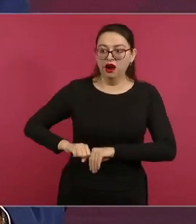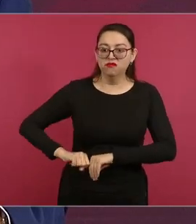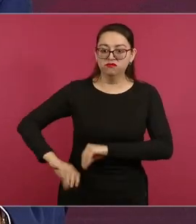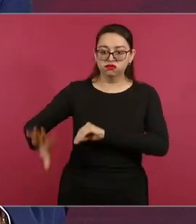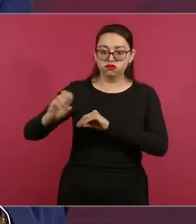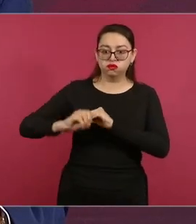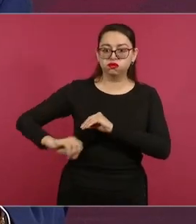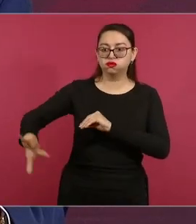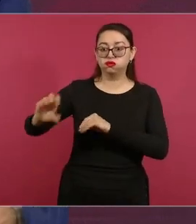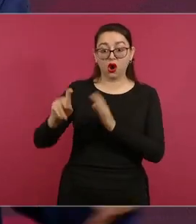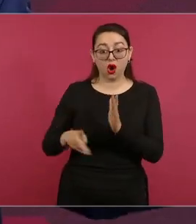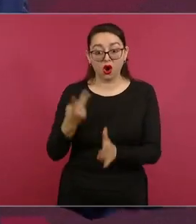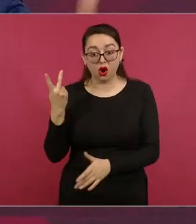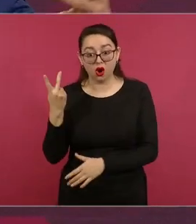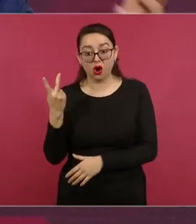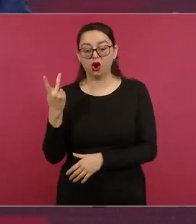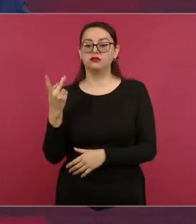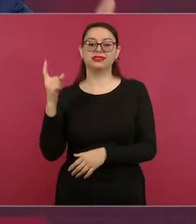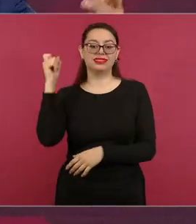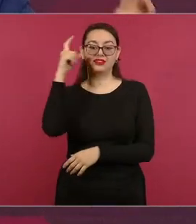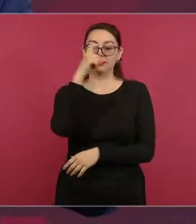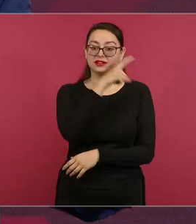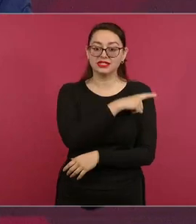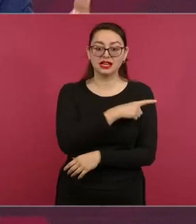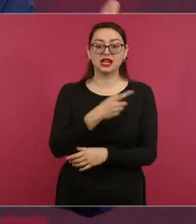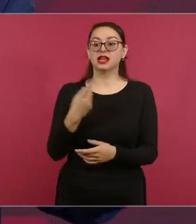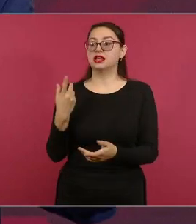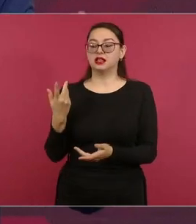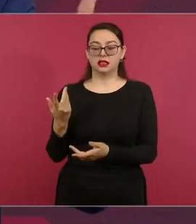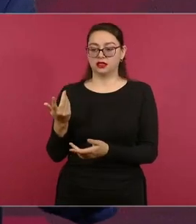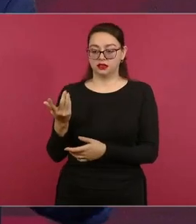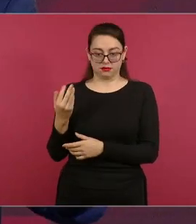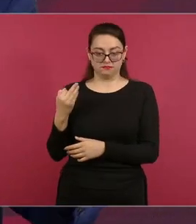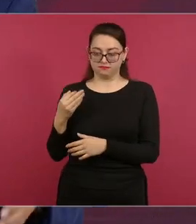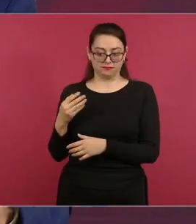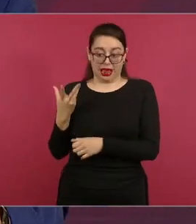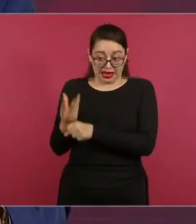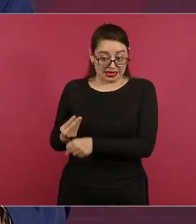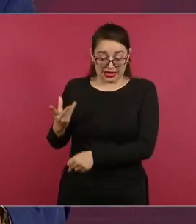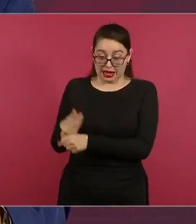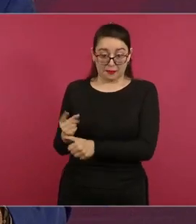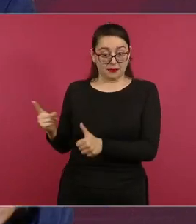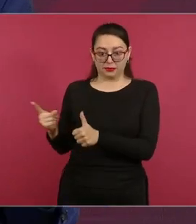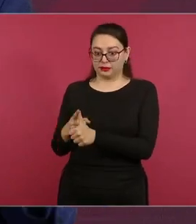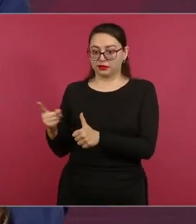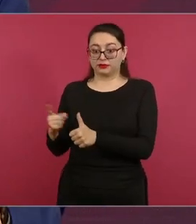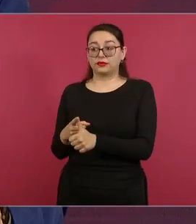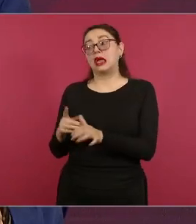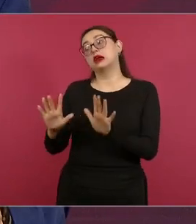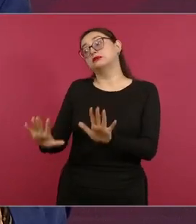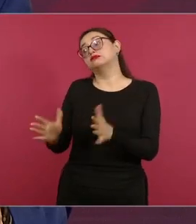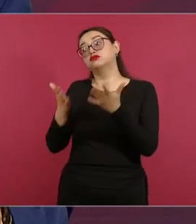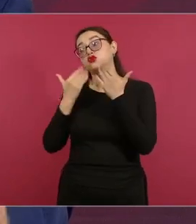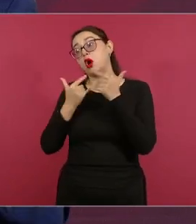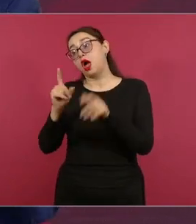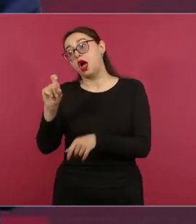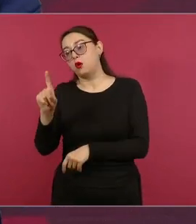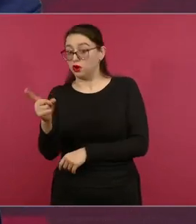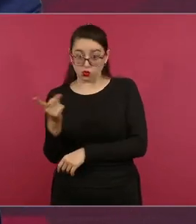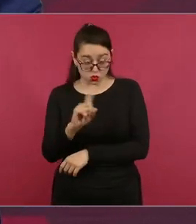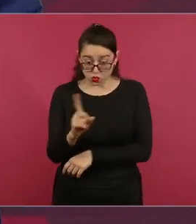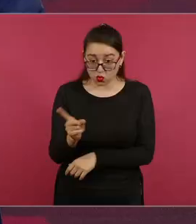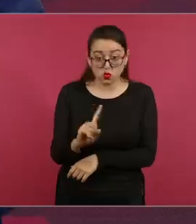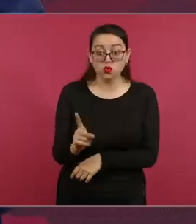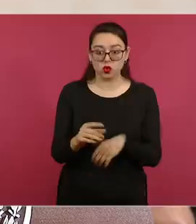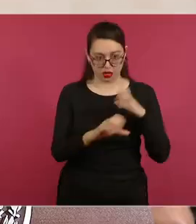y necesitamos seguir entregando agua y se está haciendo. Entonces,